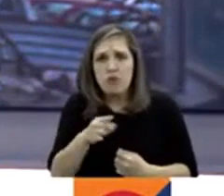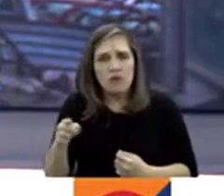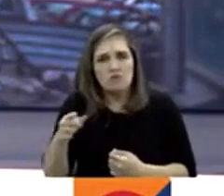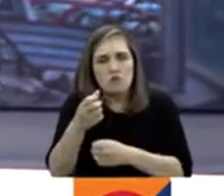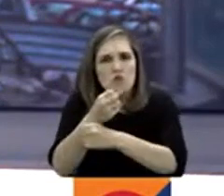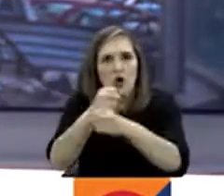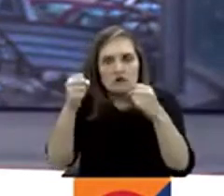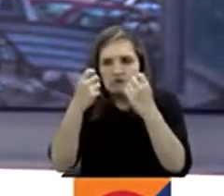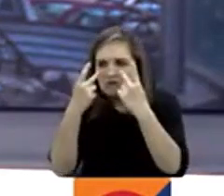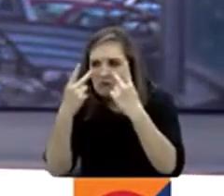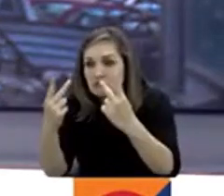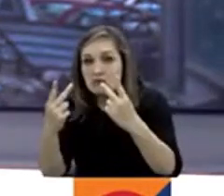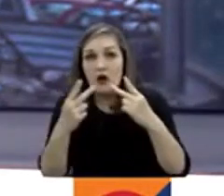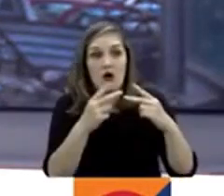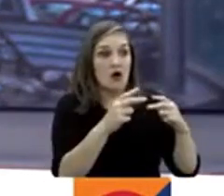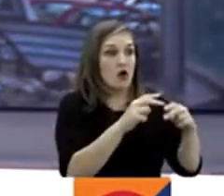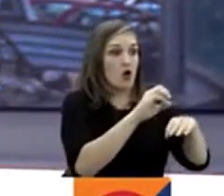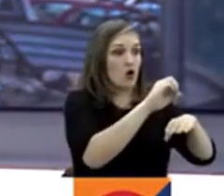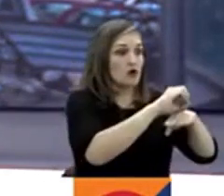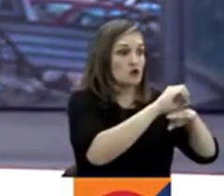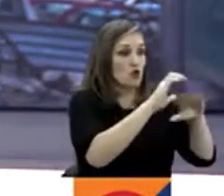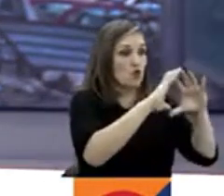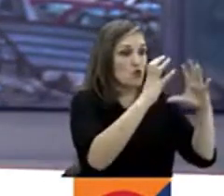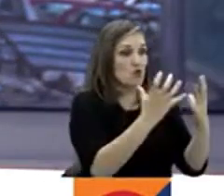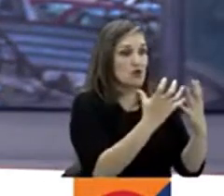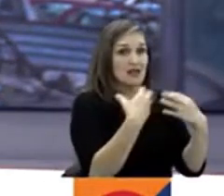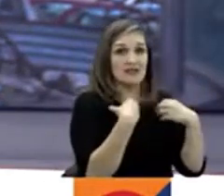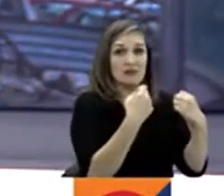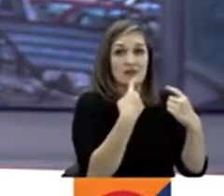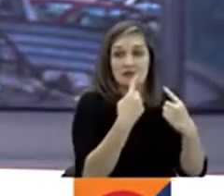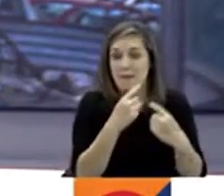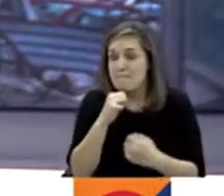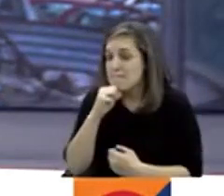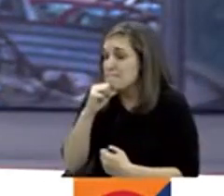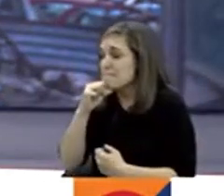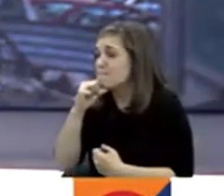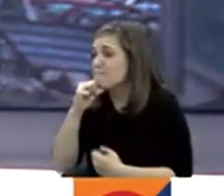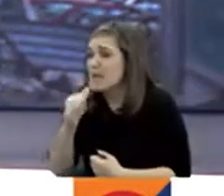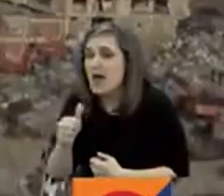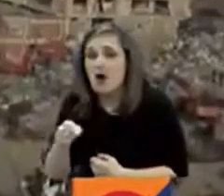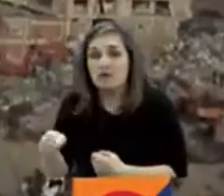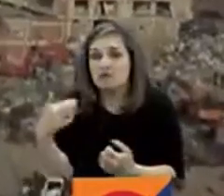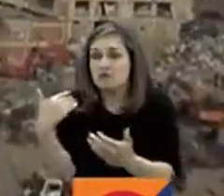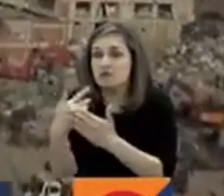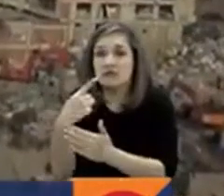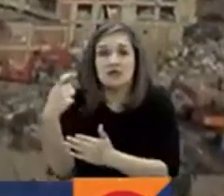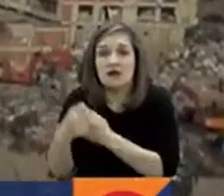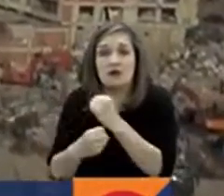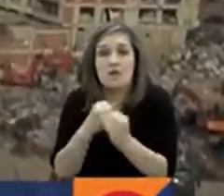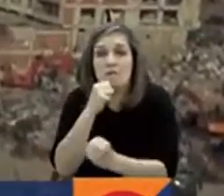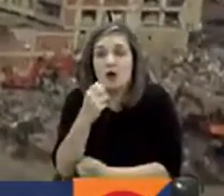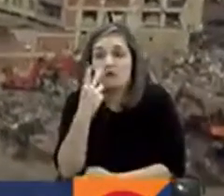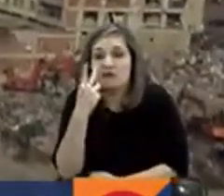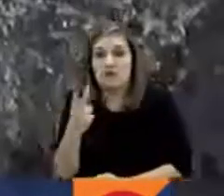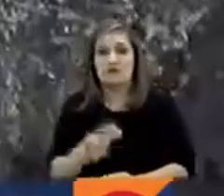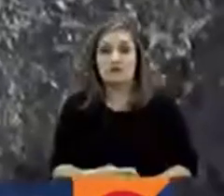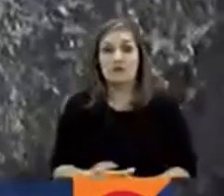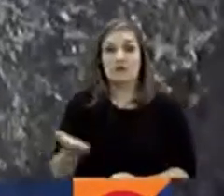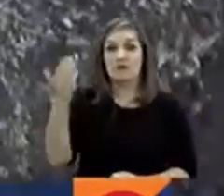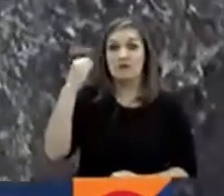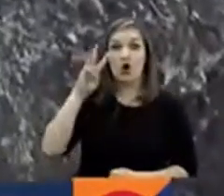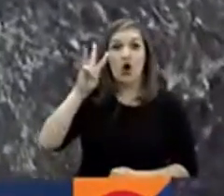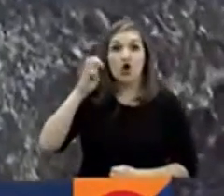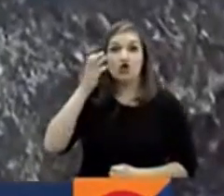Mundial de la Salud dijo que este es considerado el peor desastre natural en 100 años. Ocho días de desastre,